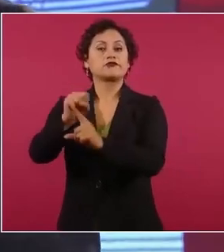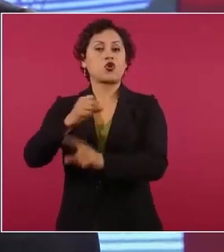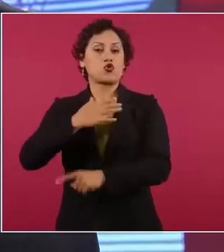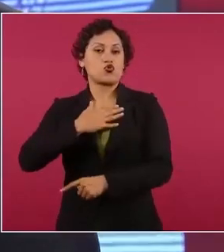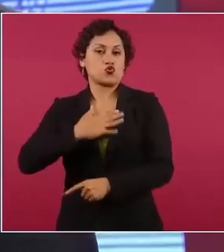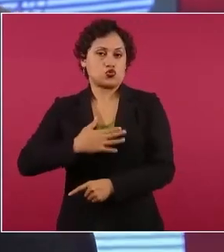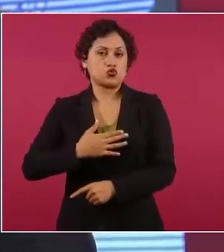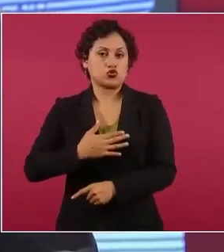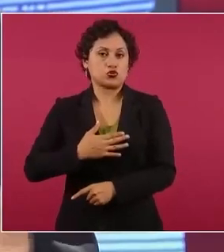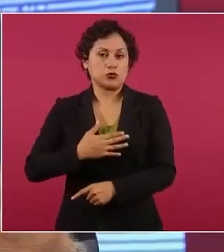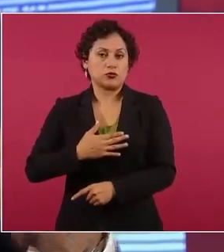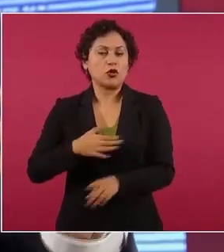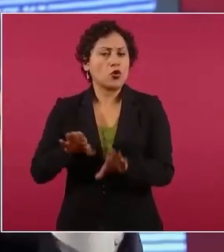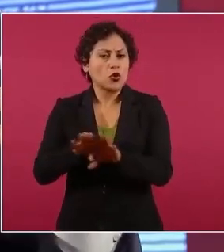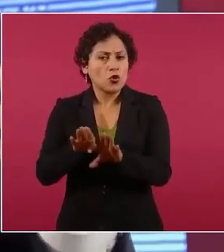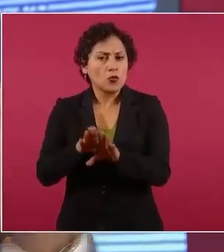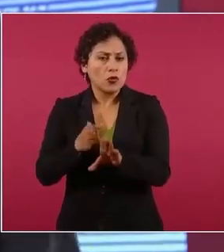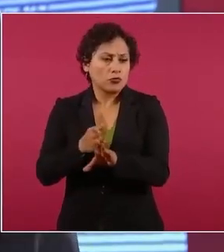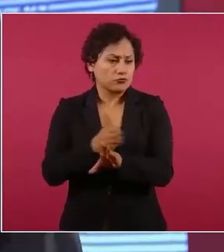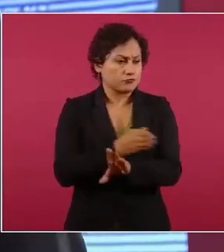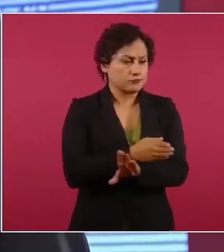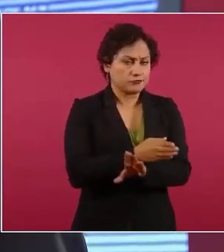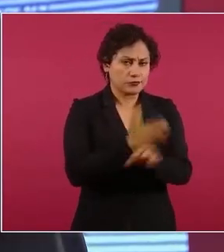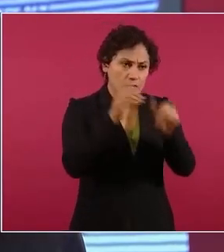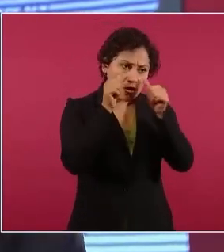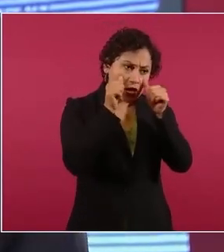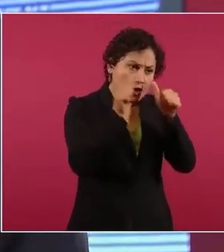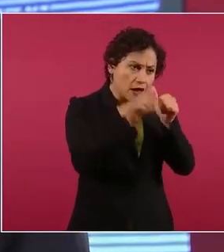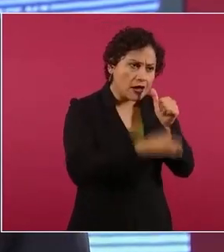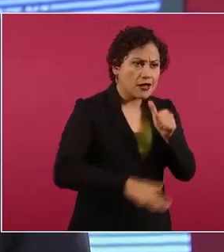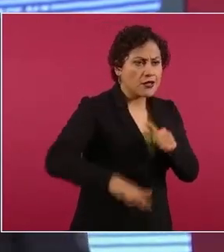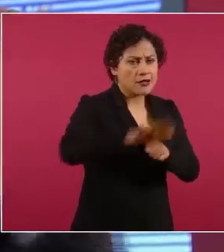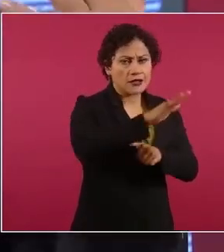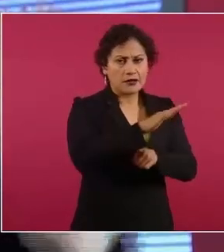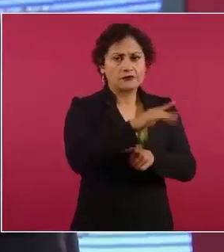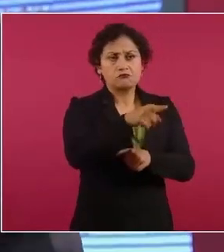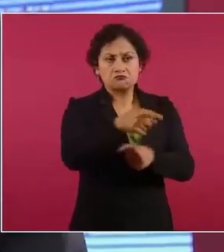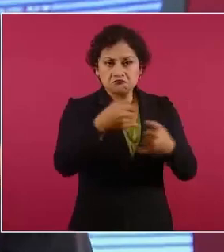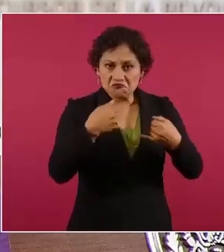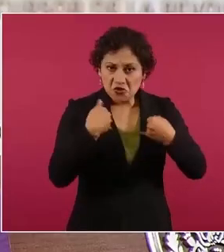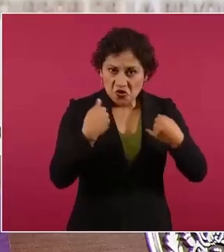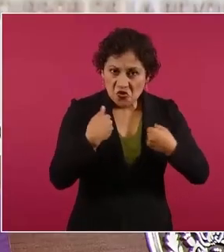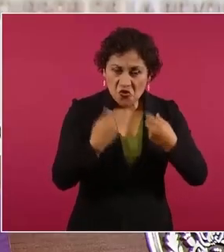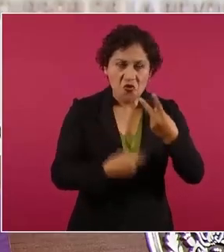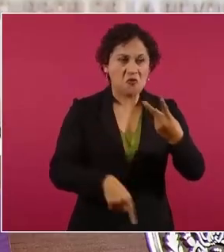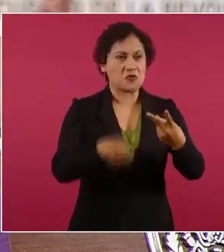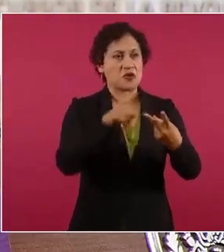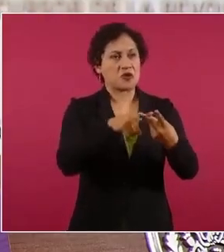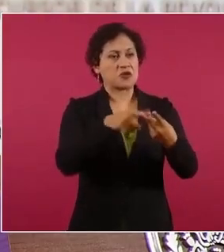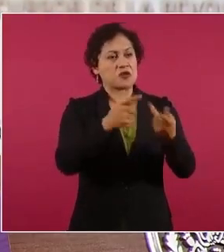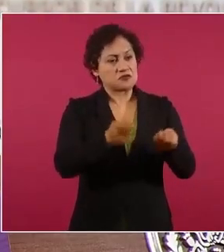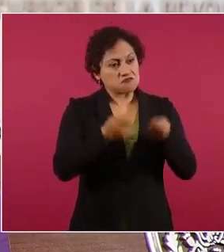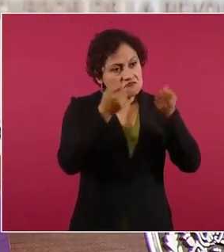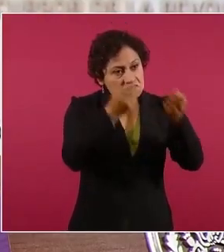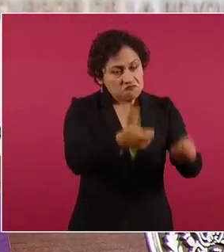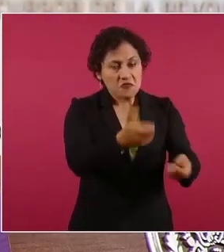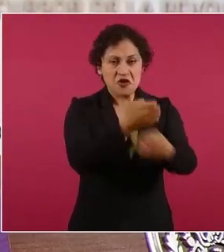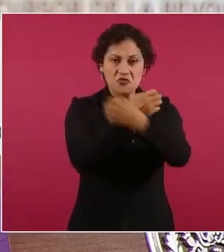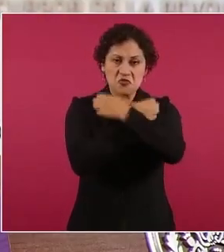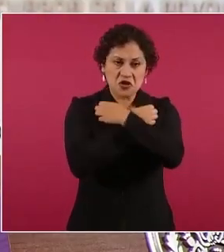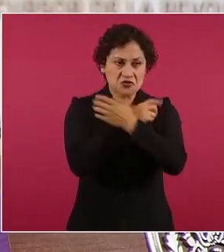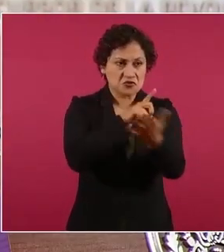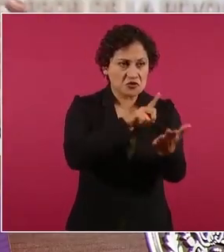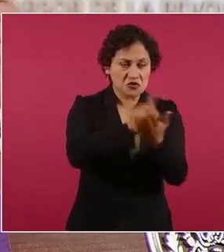atender al pueblo atender a los jóvenes garantizar el derecho a la educación garantizar el derecho al